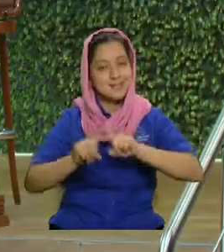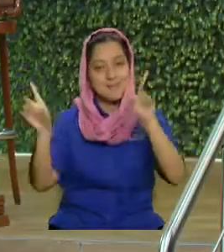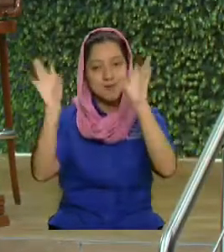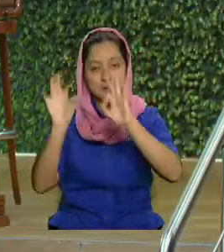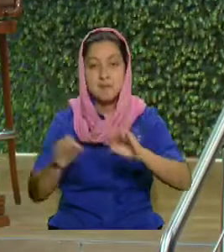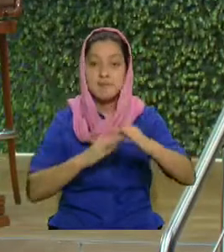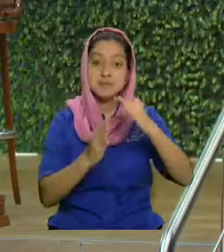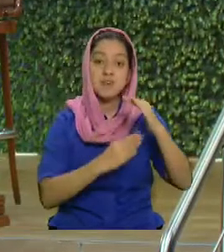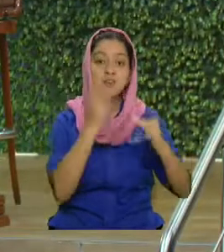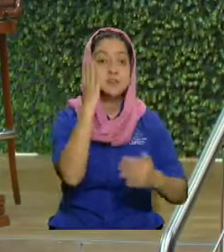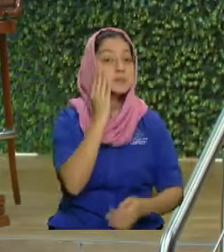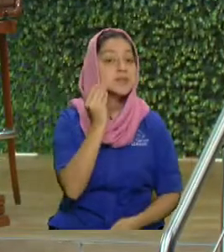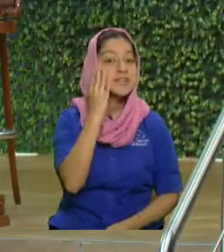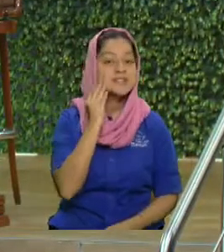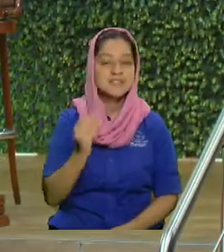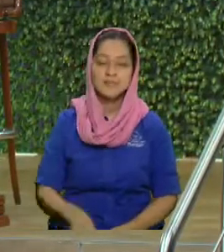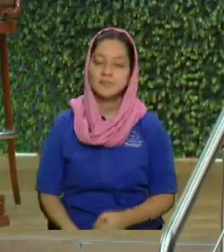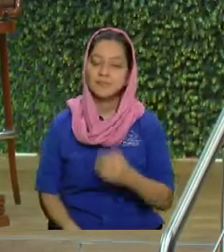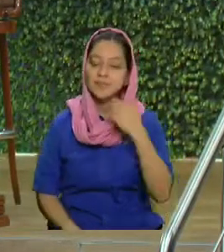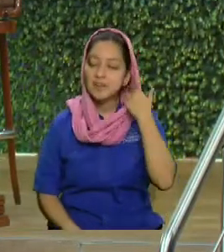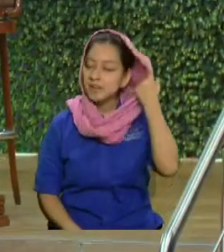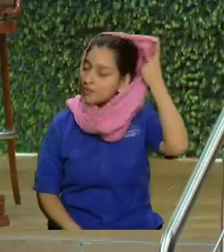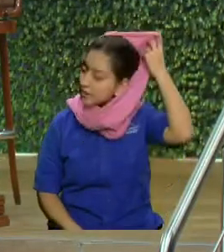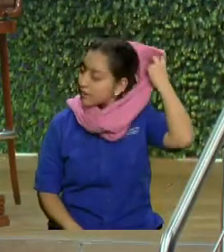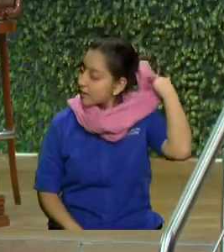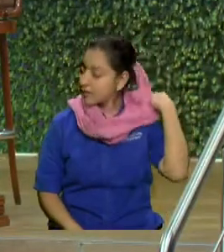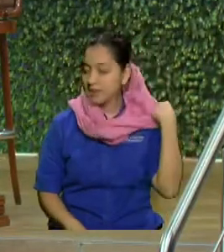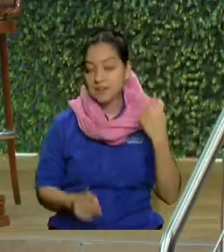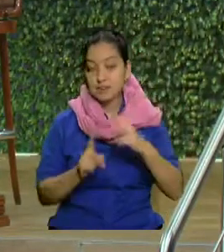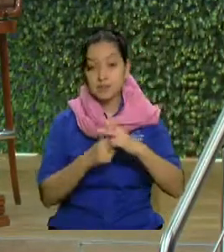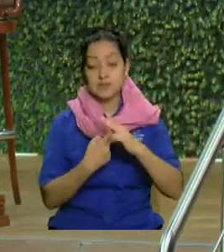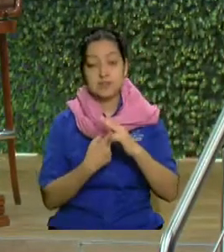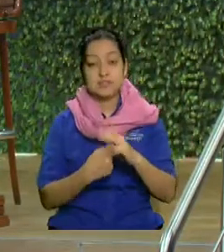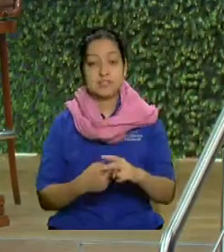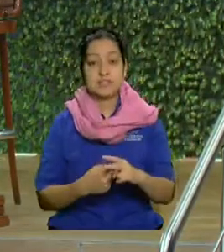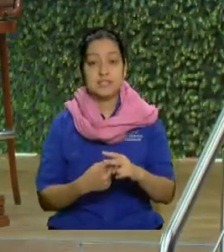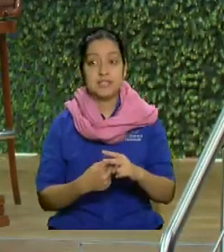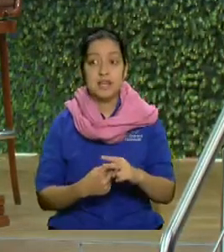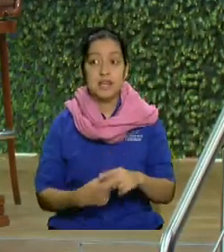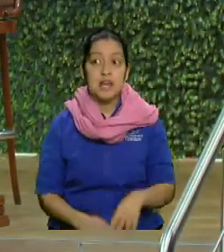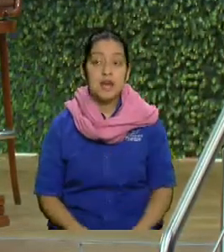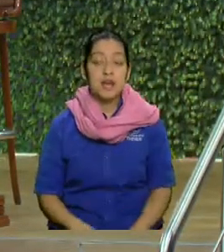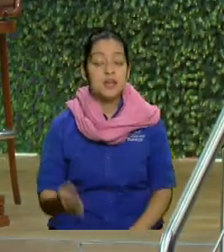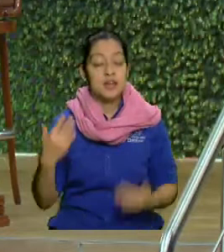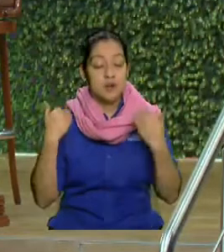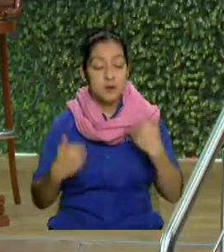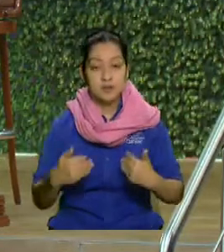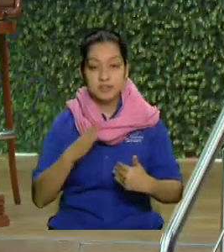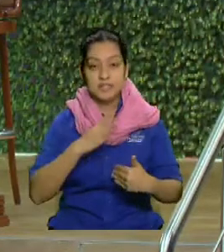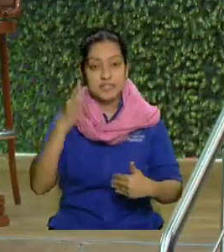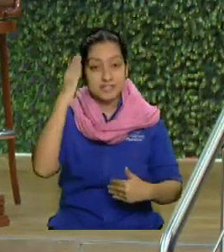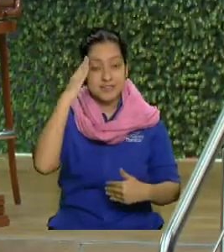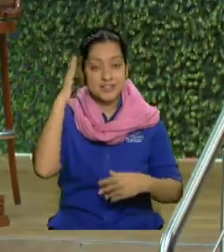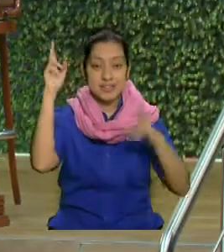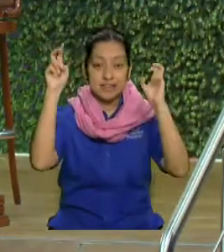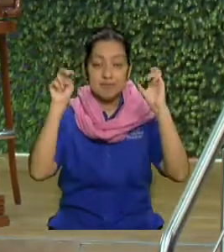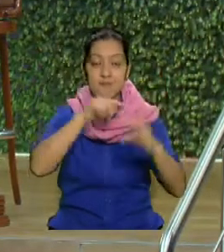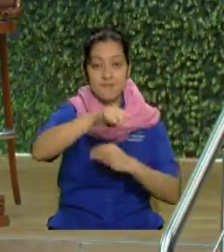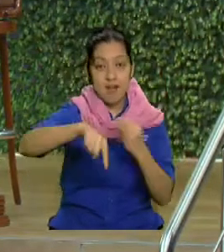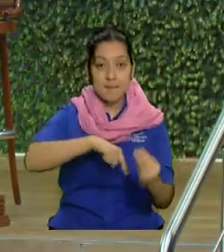¿verdad? Así que lo primero que uno tiene que saber es que el tema familiar, matrimonial, es una grandísima bendición.